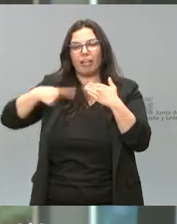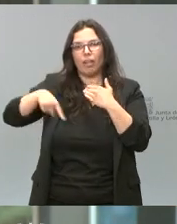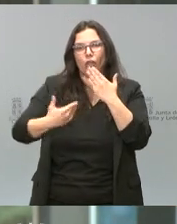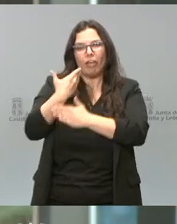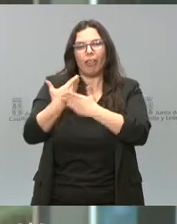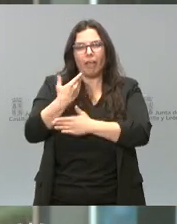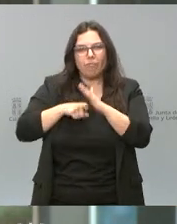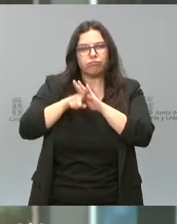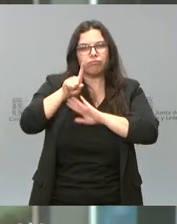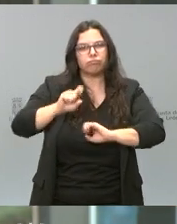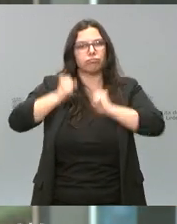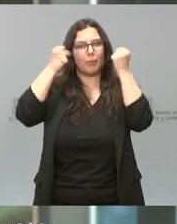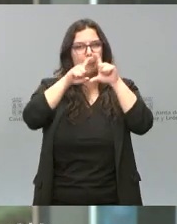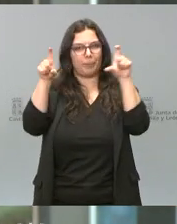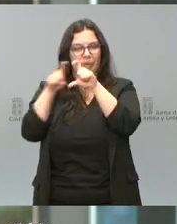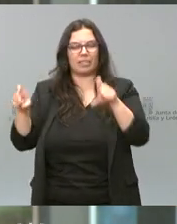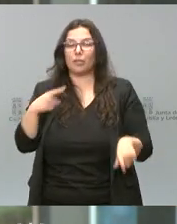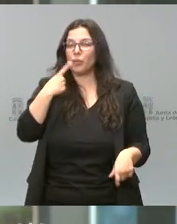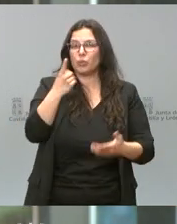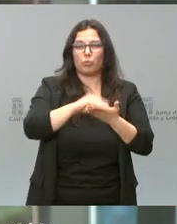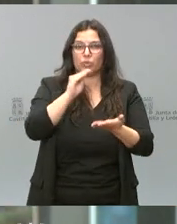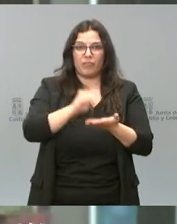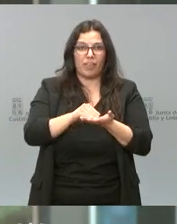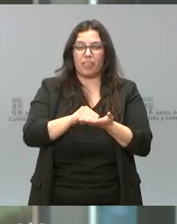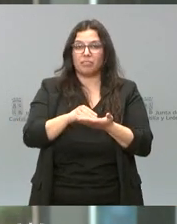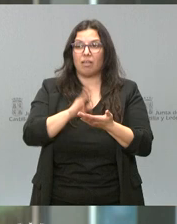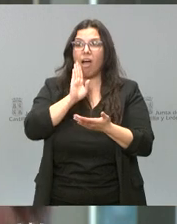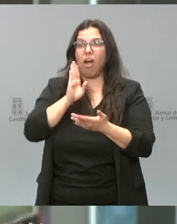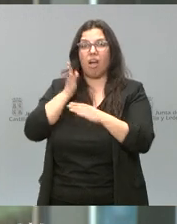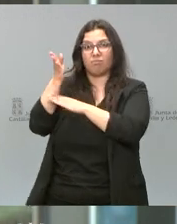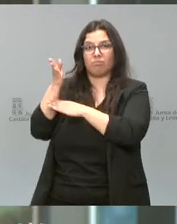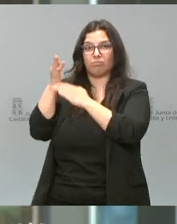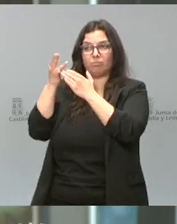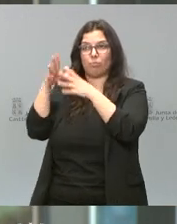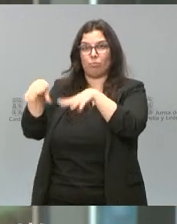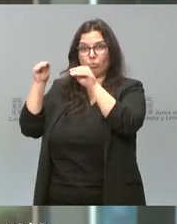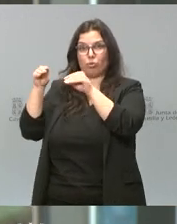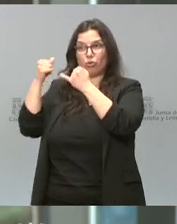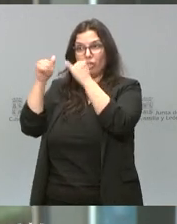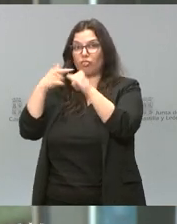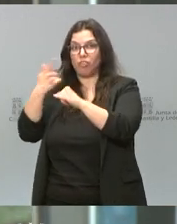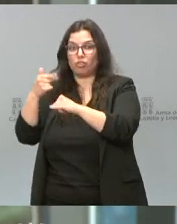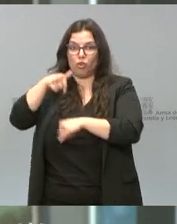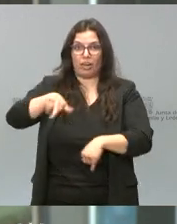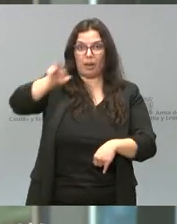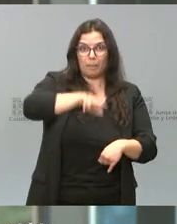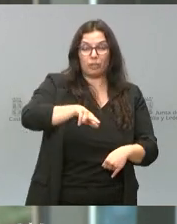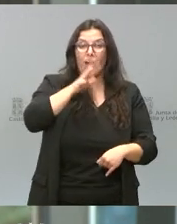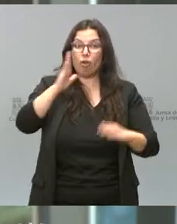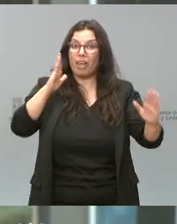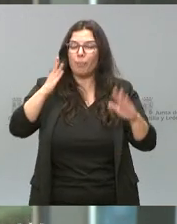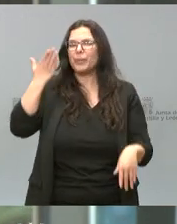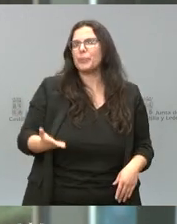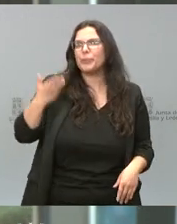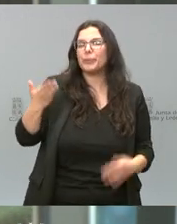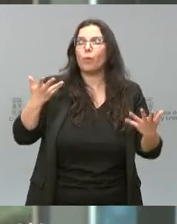día a día. Lo he dicho en muchas ocasiones, lo acabo de decir en Burgos, lo repito, en estos tiempos que corren, es importante